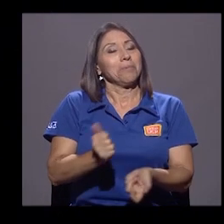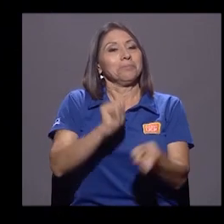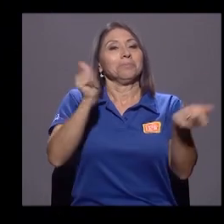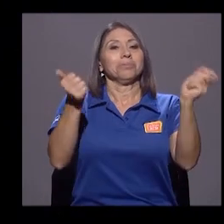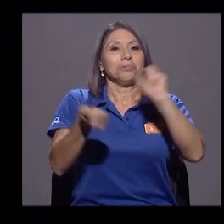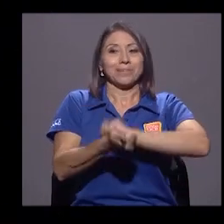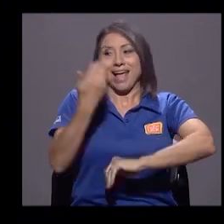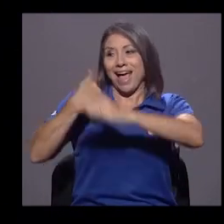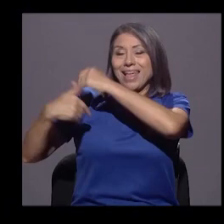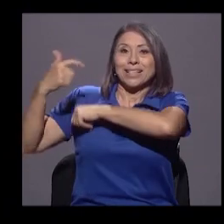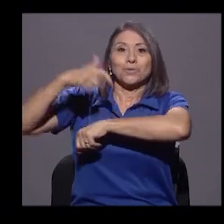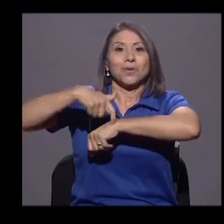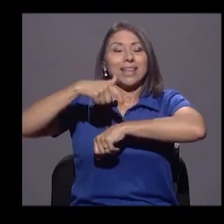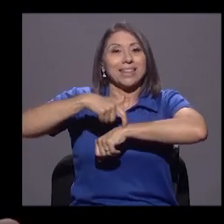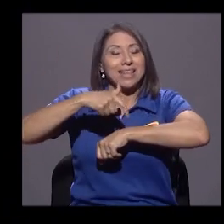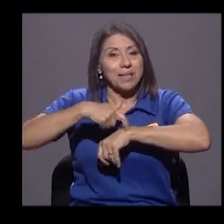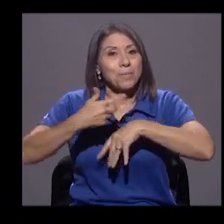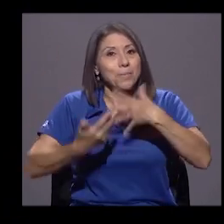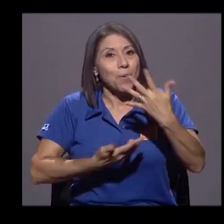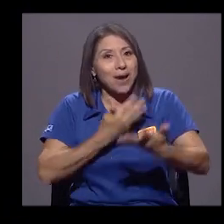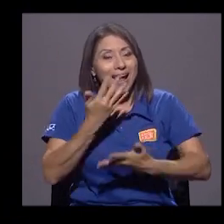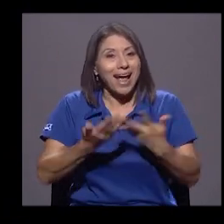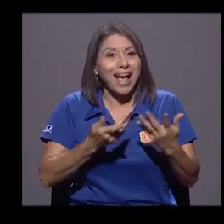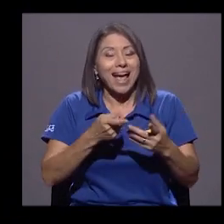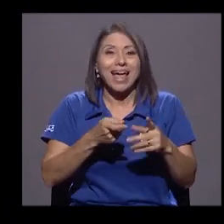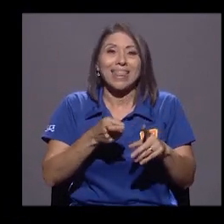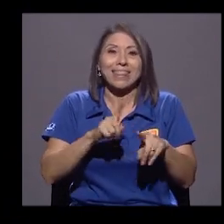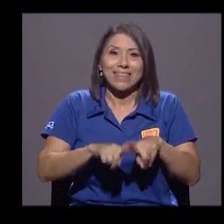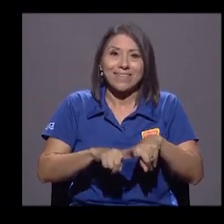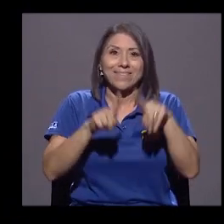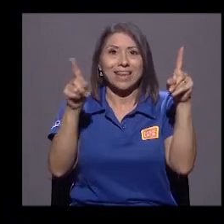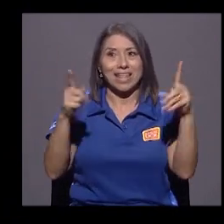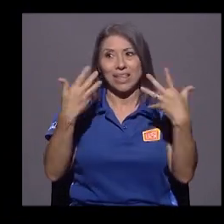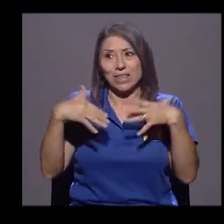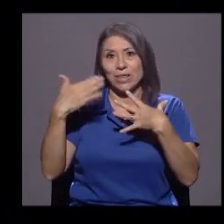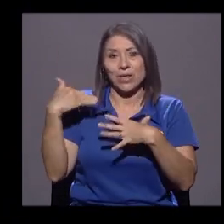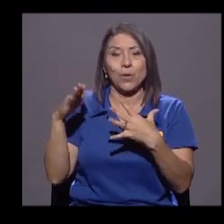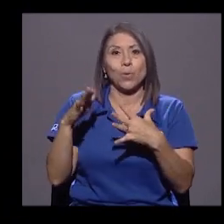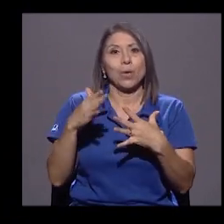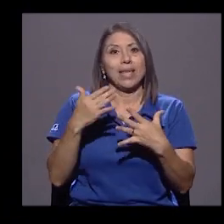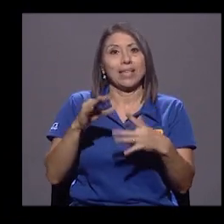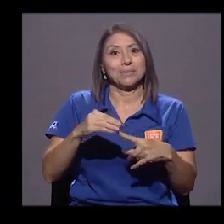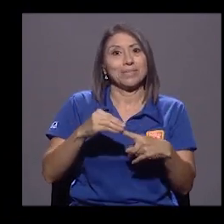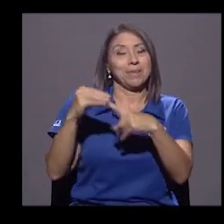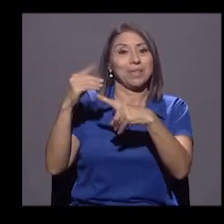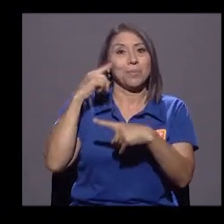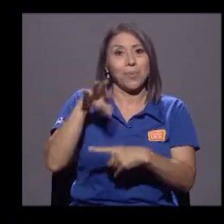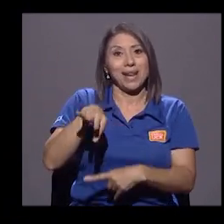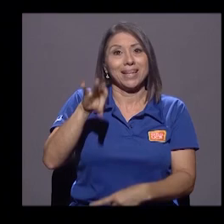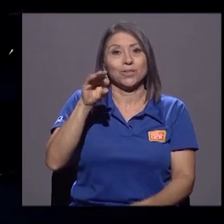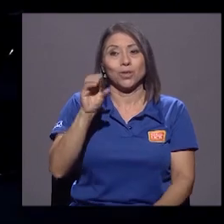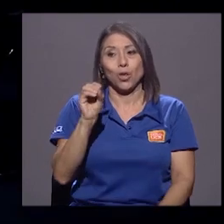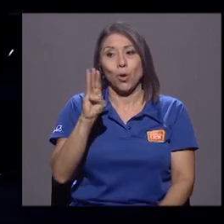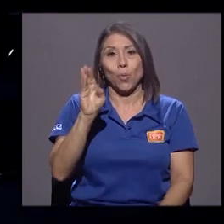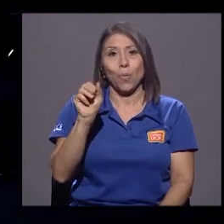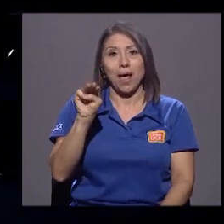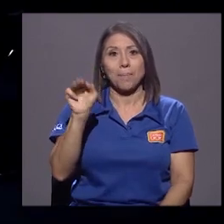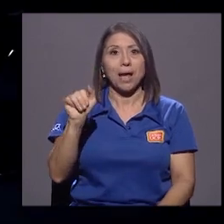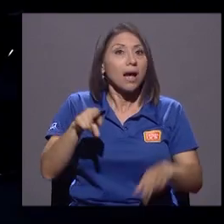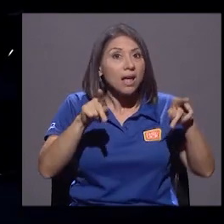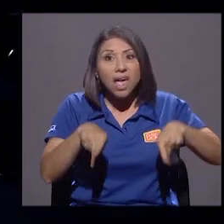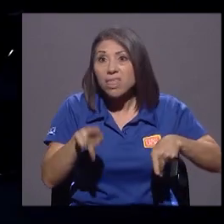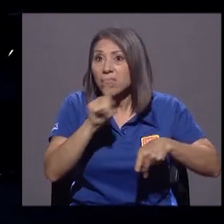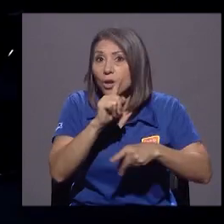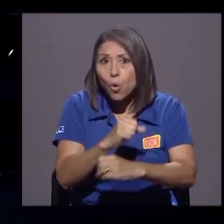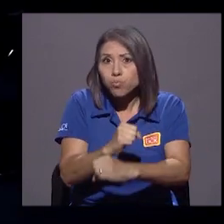pasamos de una época de ciberoptimismo, sobre todo marcado por la elección de Obama. Nadie corrobora. Y por la... ¿Perdón? Nadie corrobora la información.